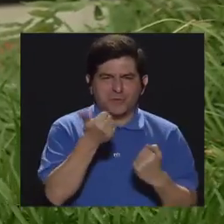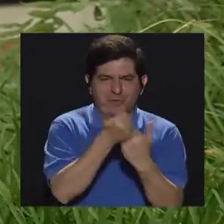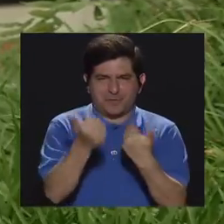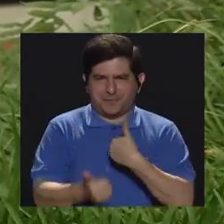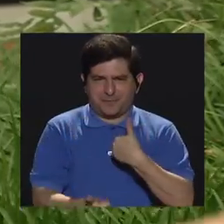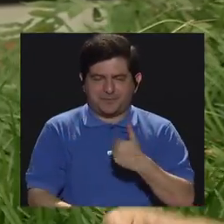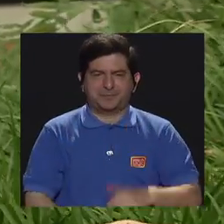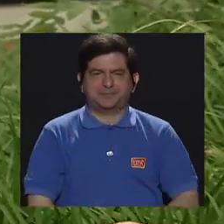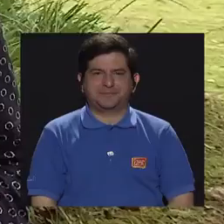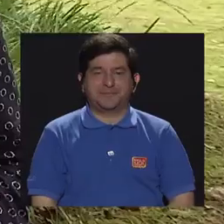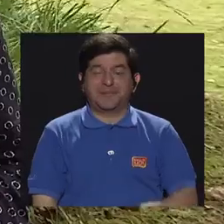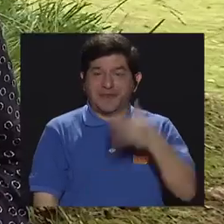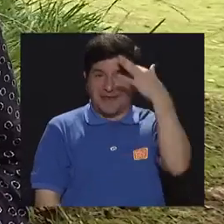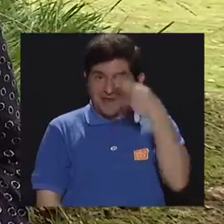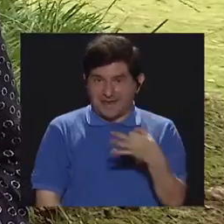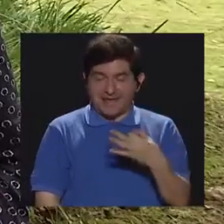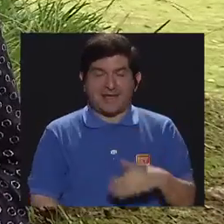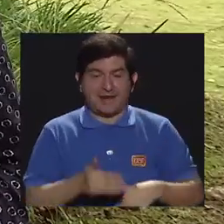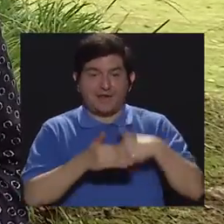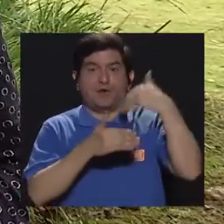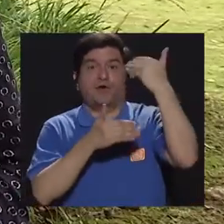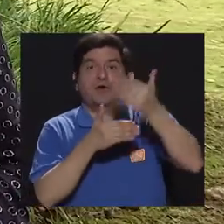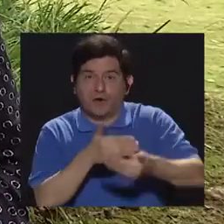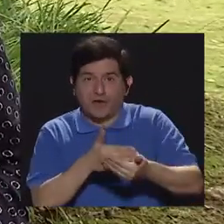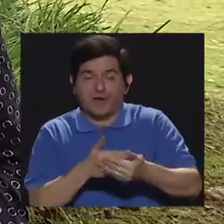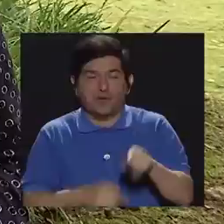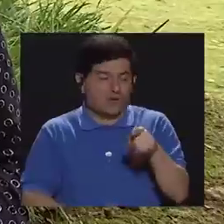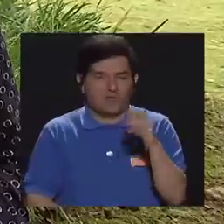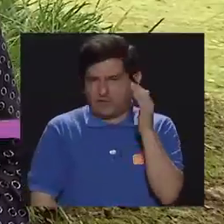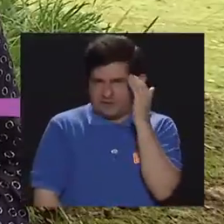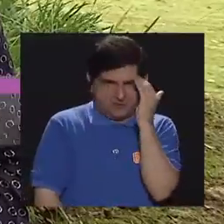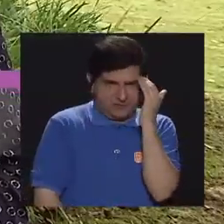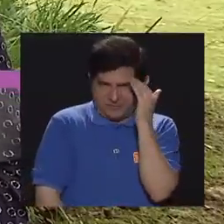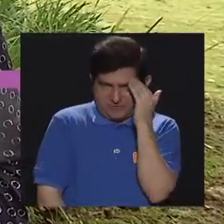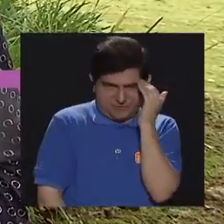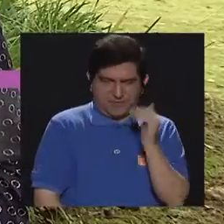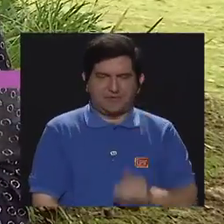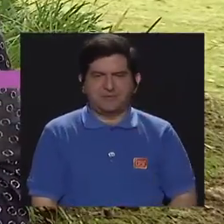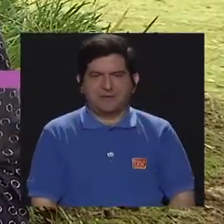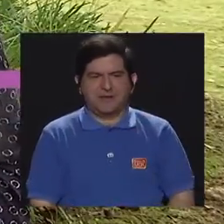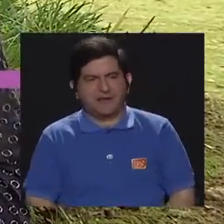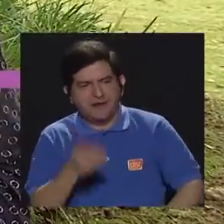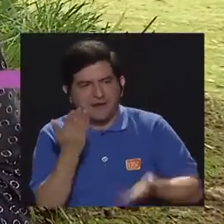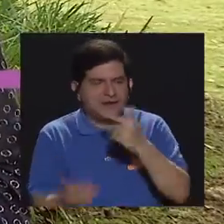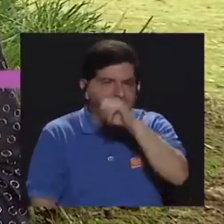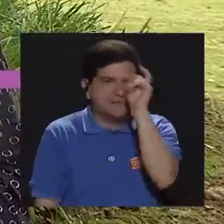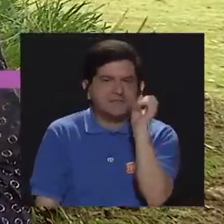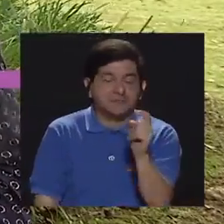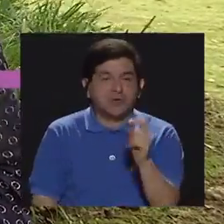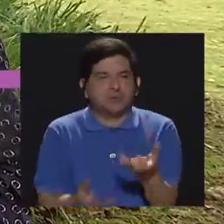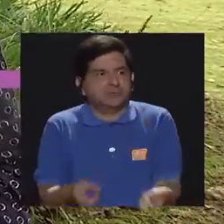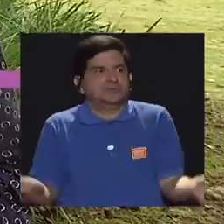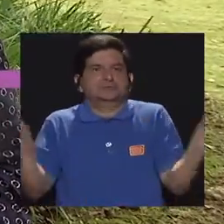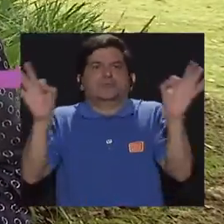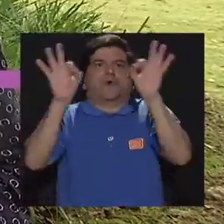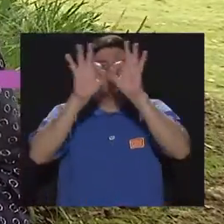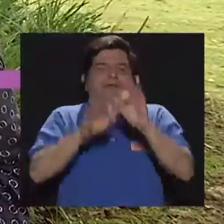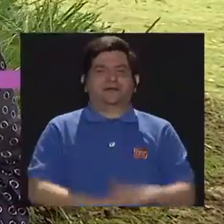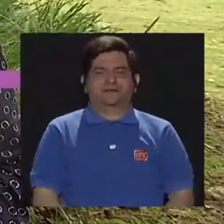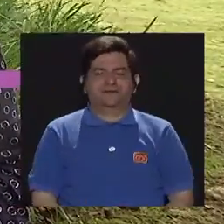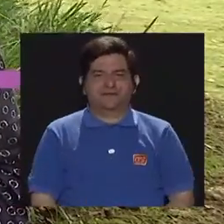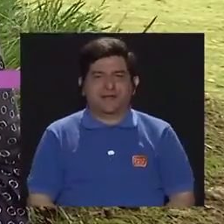apoyos. Bueno, yo creo que entonces a partir de ese no saben, de no saber, vendría la pregunta del millón, ¿cómo